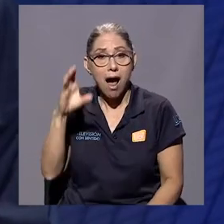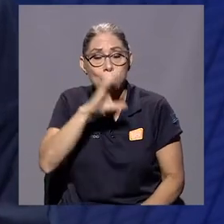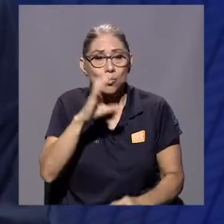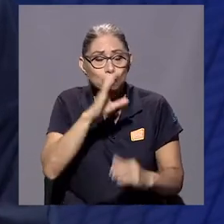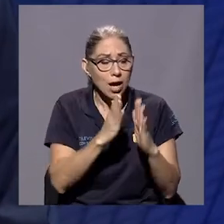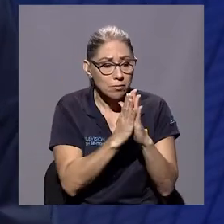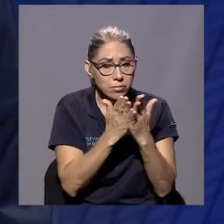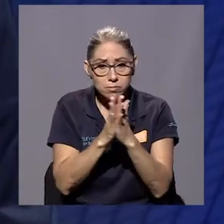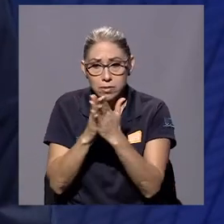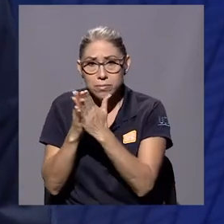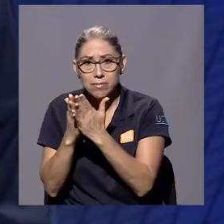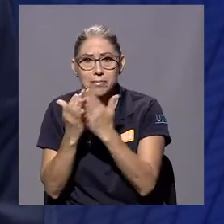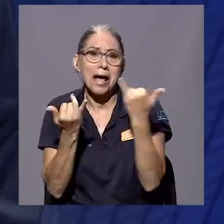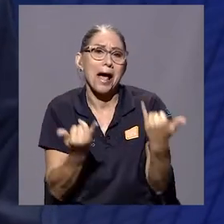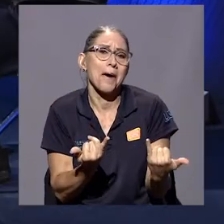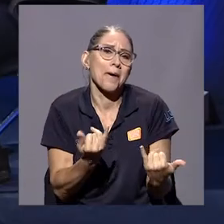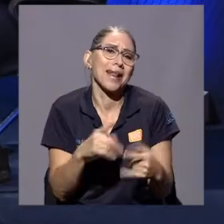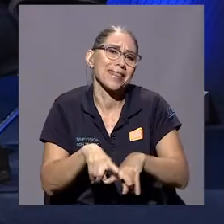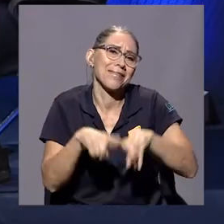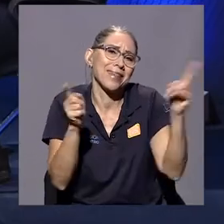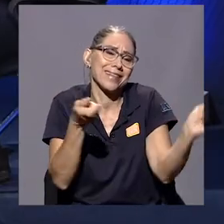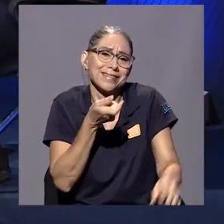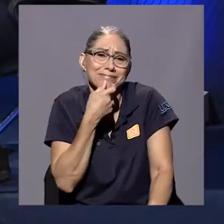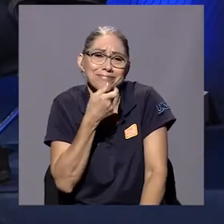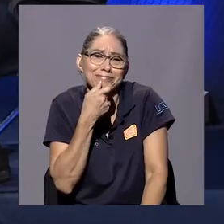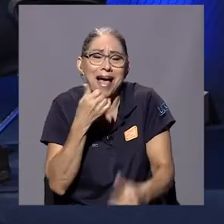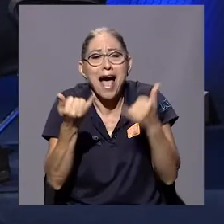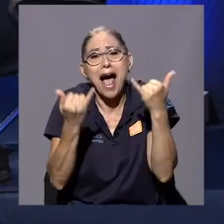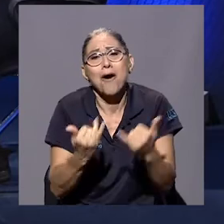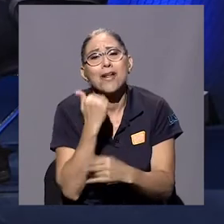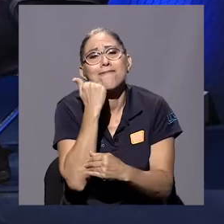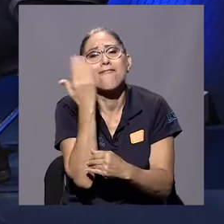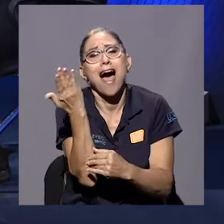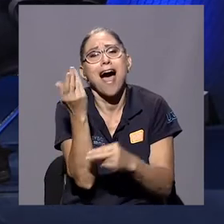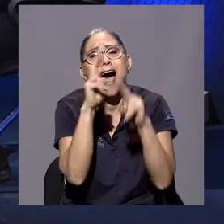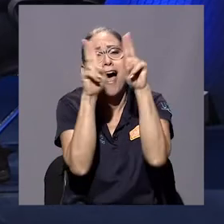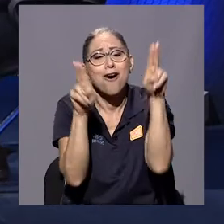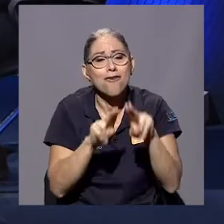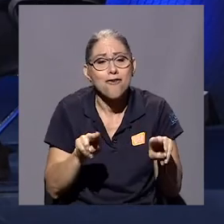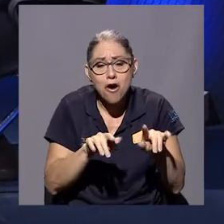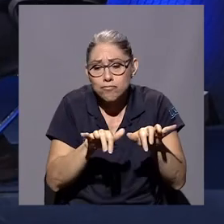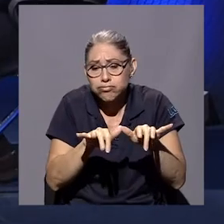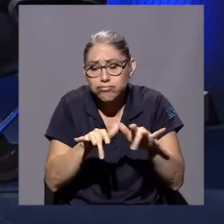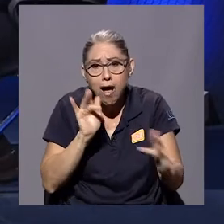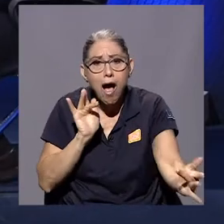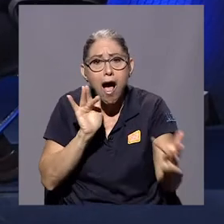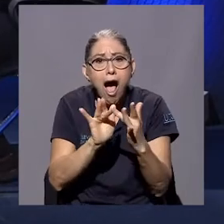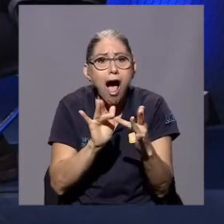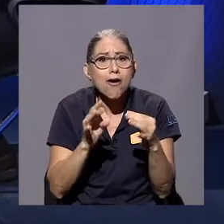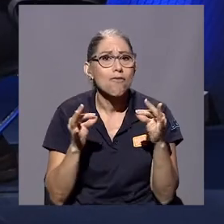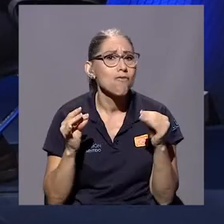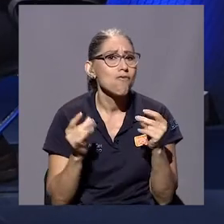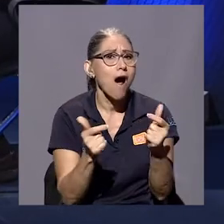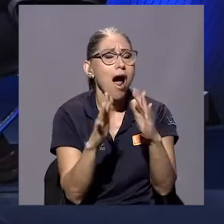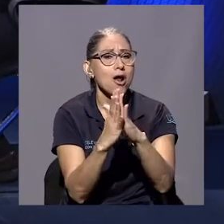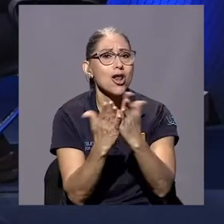Ahora eso es una risa, se mete en la computadora y al instante tiene los libros, pero imagínese, tuve que ir hasta España a buscar